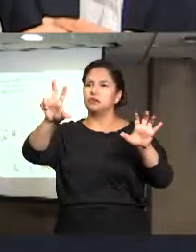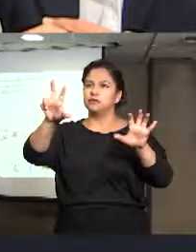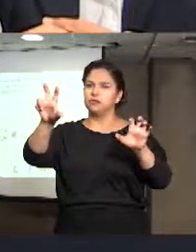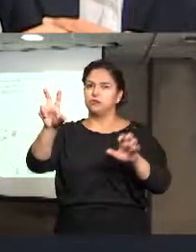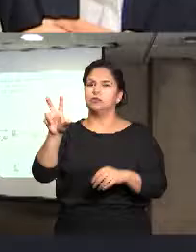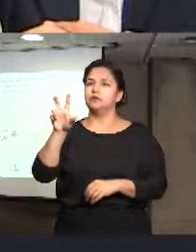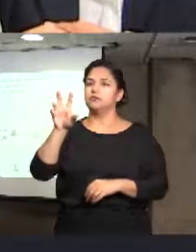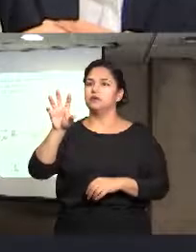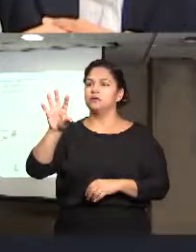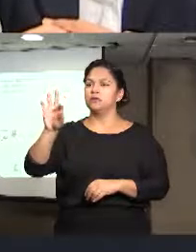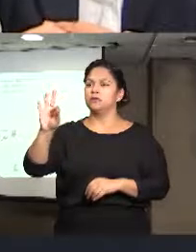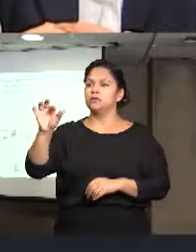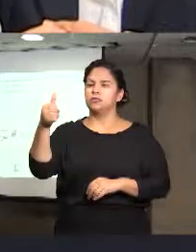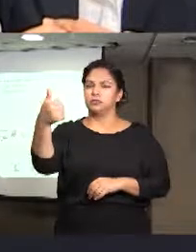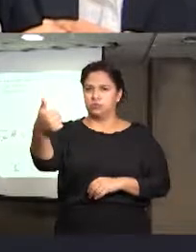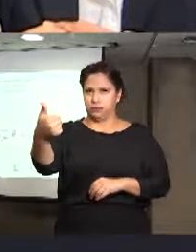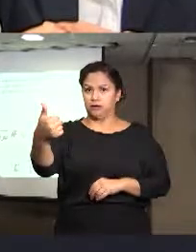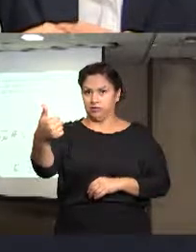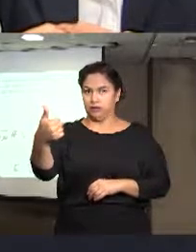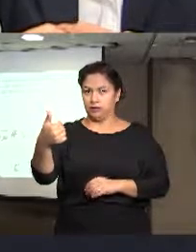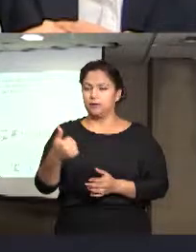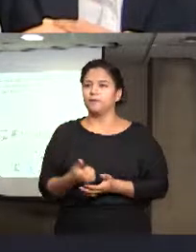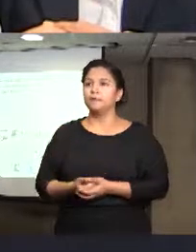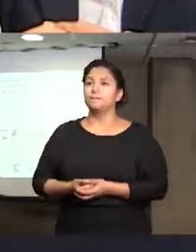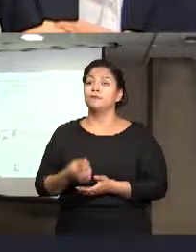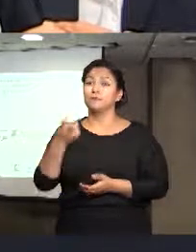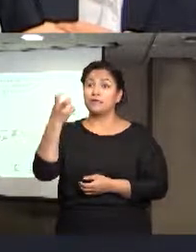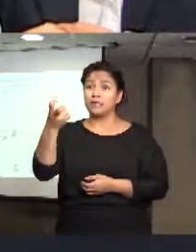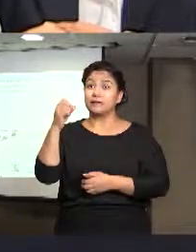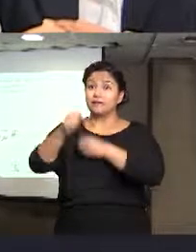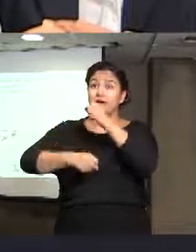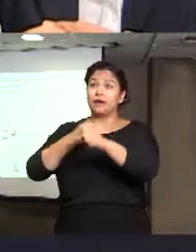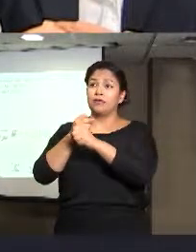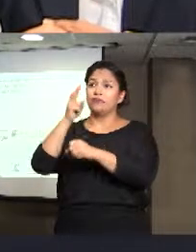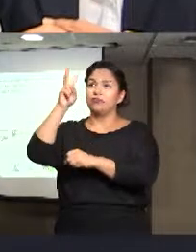182 sentencias. Esto, insisto, hasta 2014.